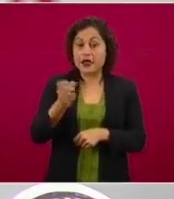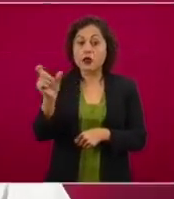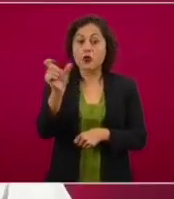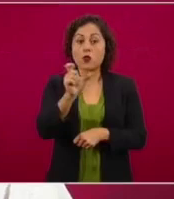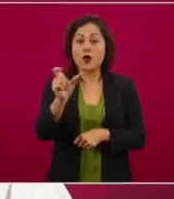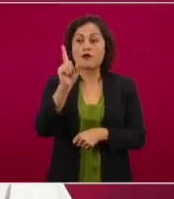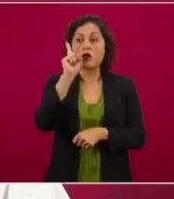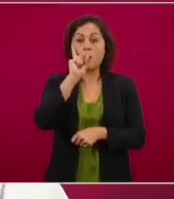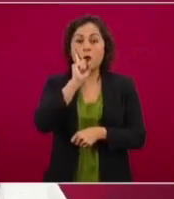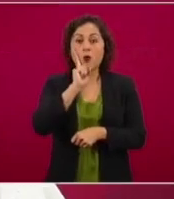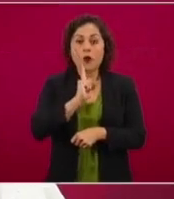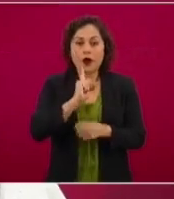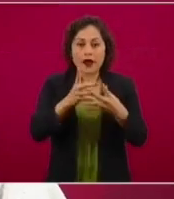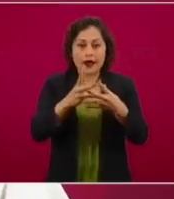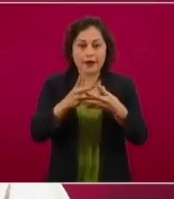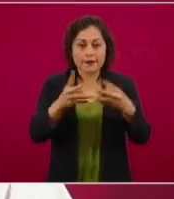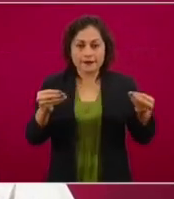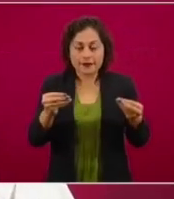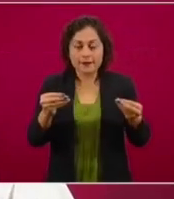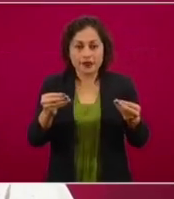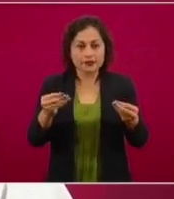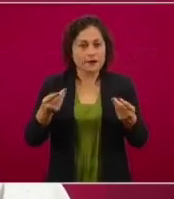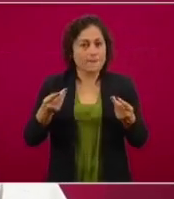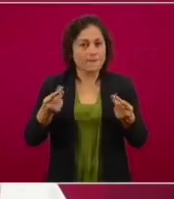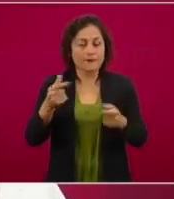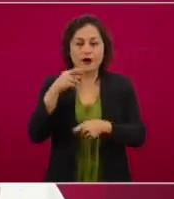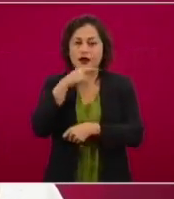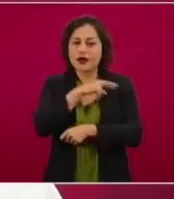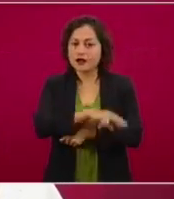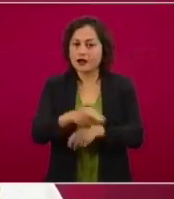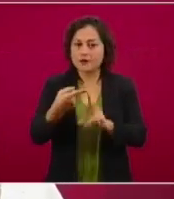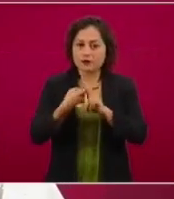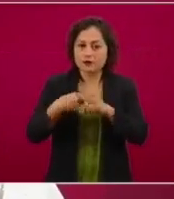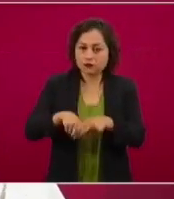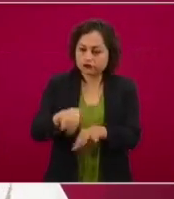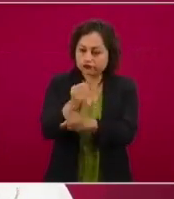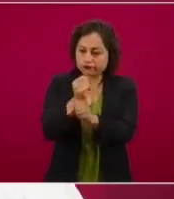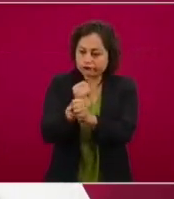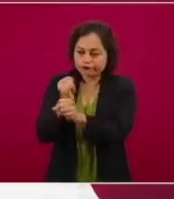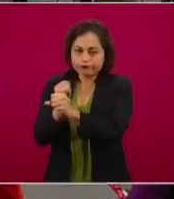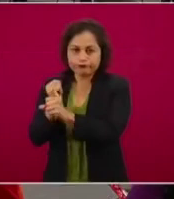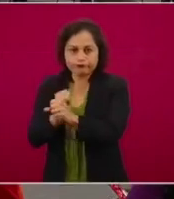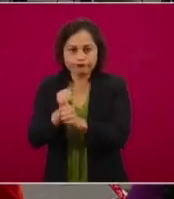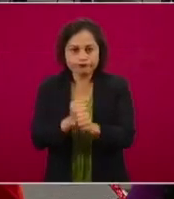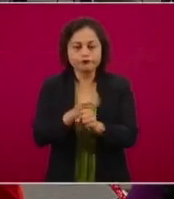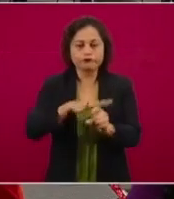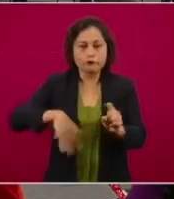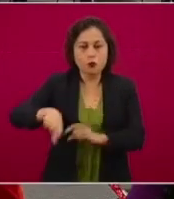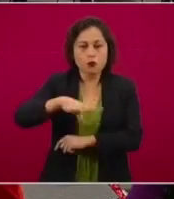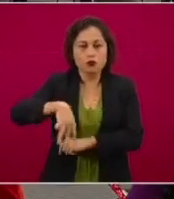uno, al minuto uno, se tiene que abrir una carpeta de investigación.